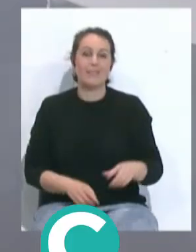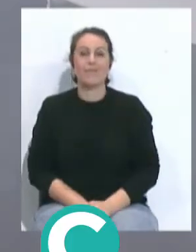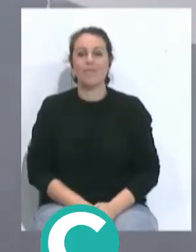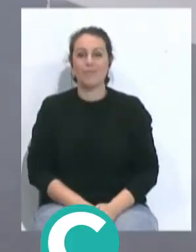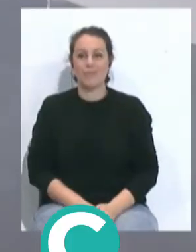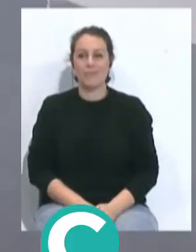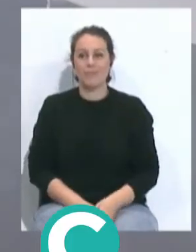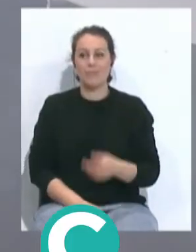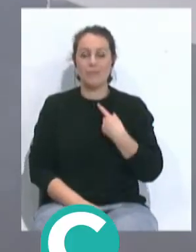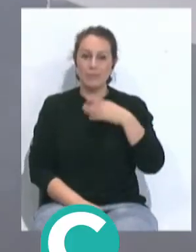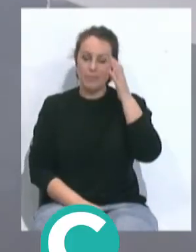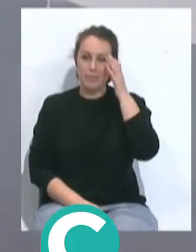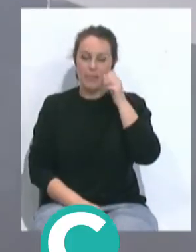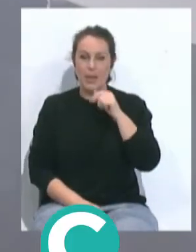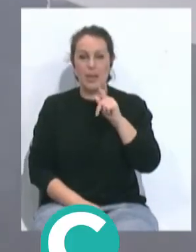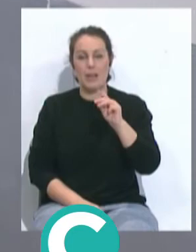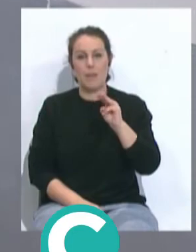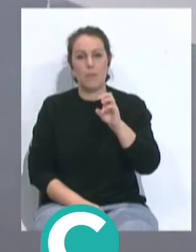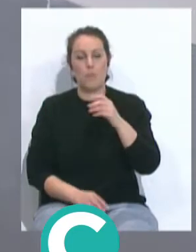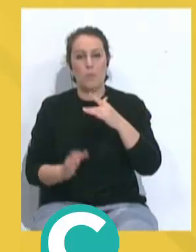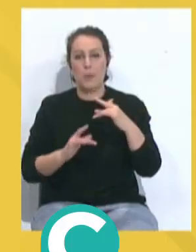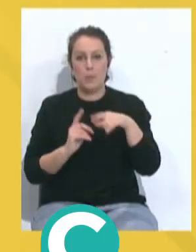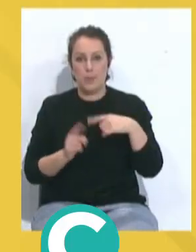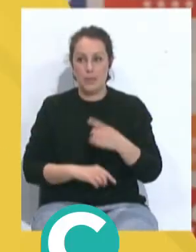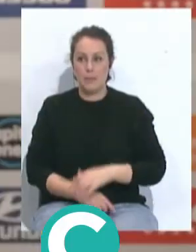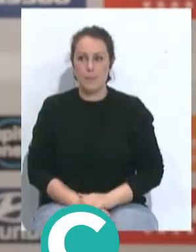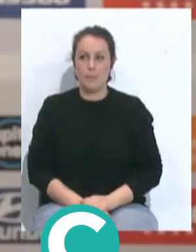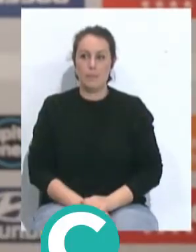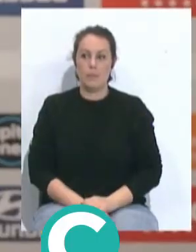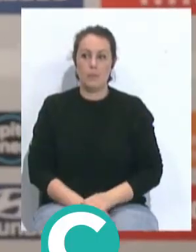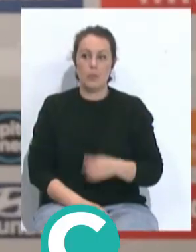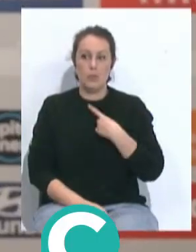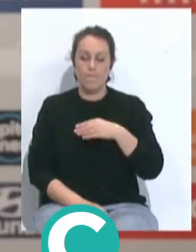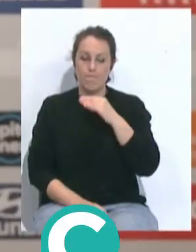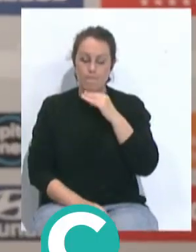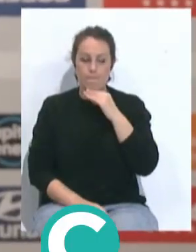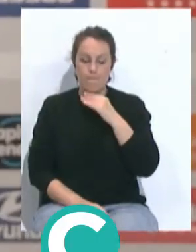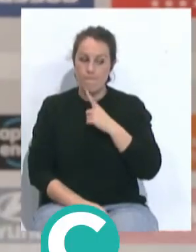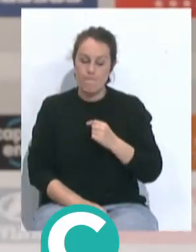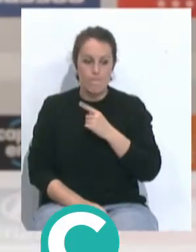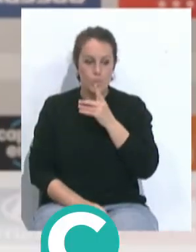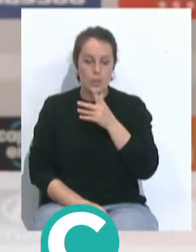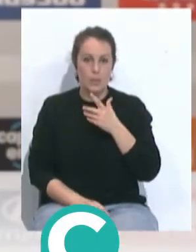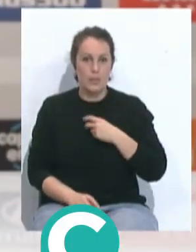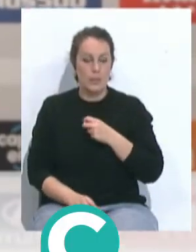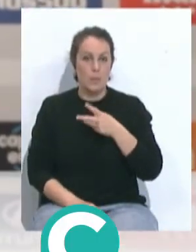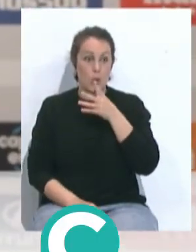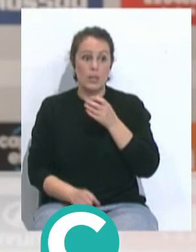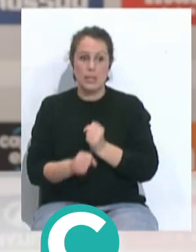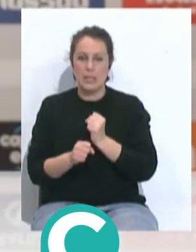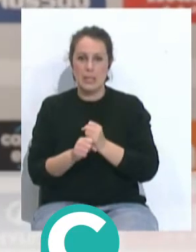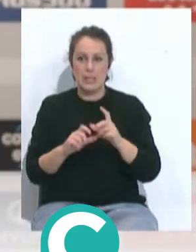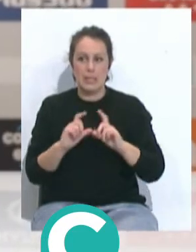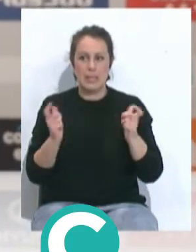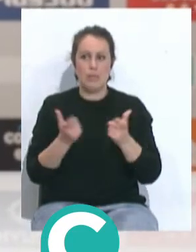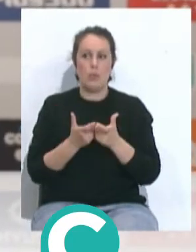Vamos a escuchar a Carlos Acapó después del partido. Nos vamos muy cabreados por el resultado, sobre todo, porque yo creo que el trabajo del equipo